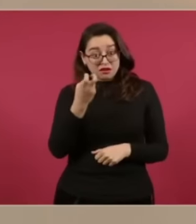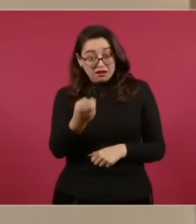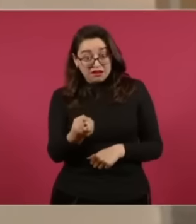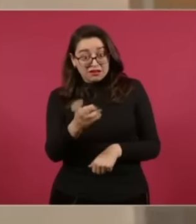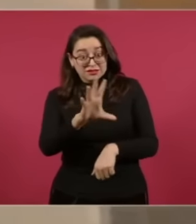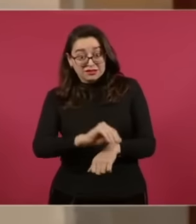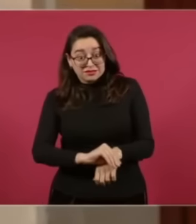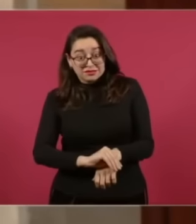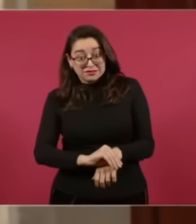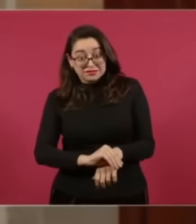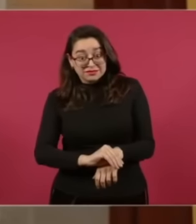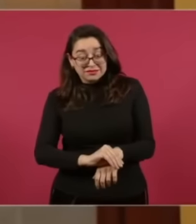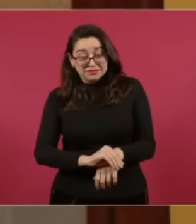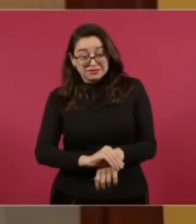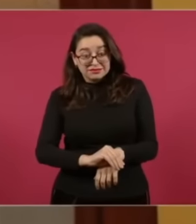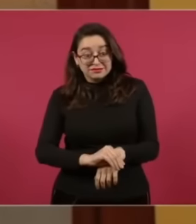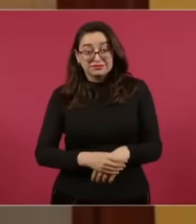Seis Notarías